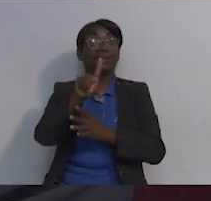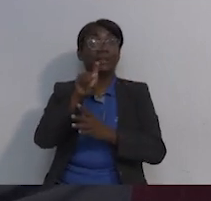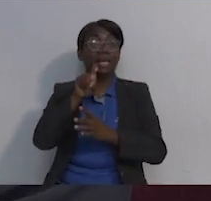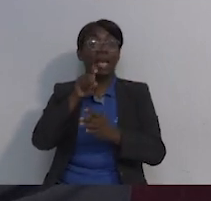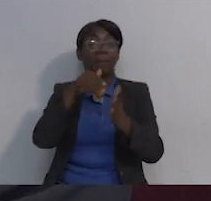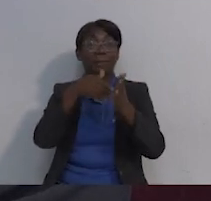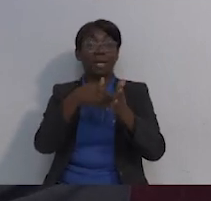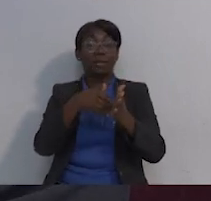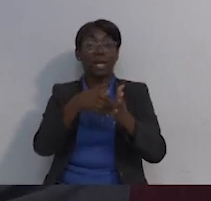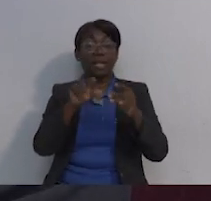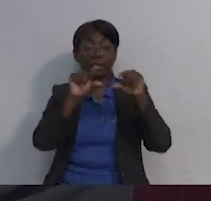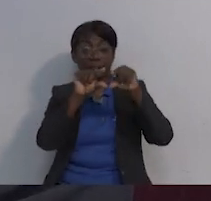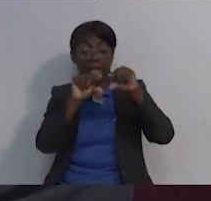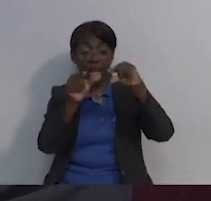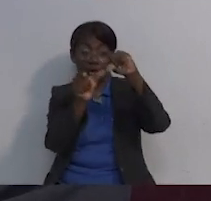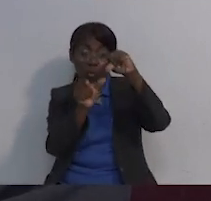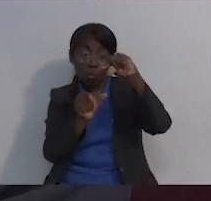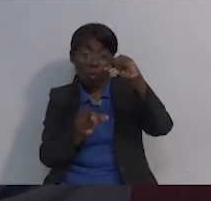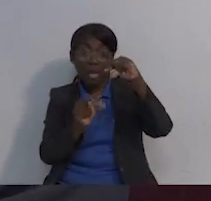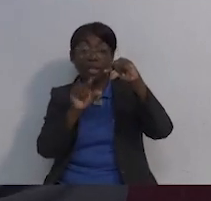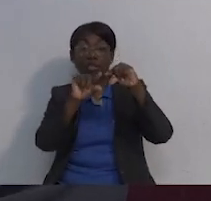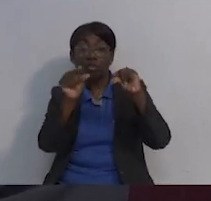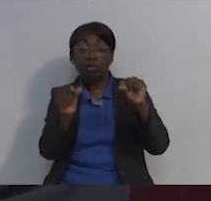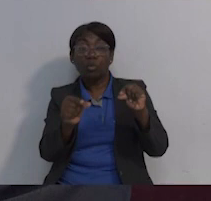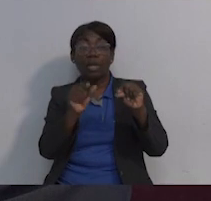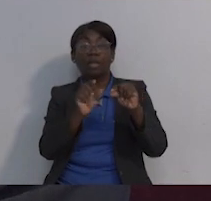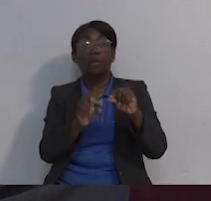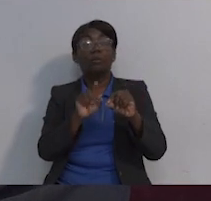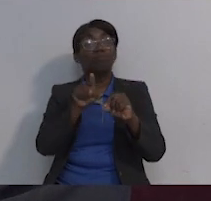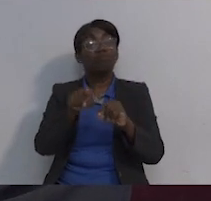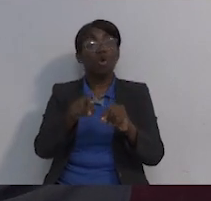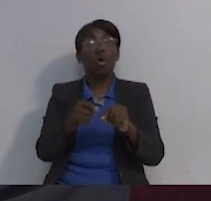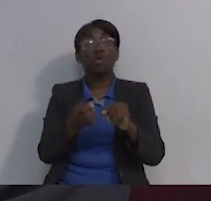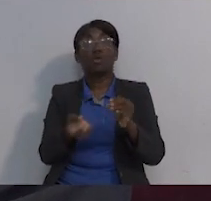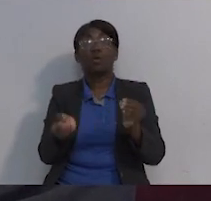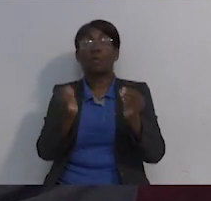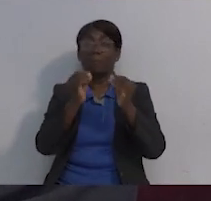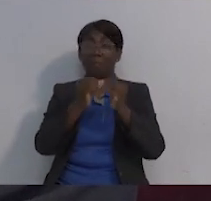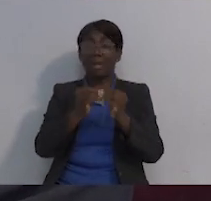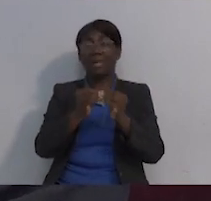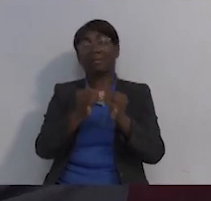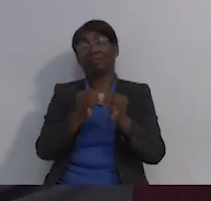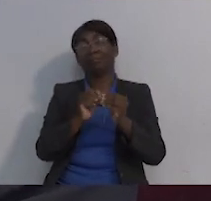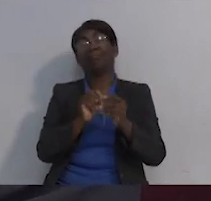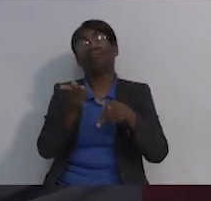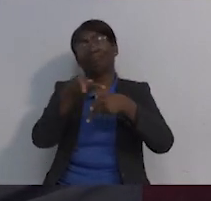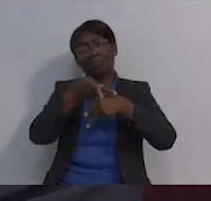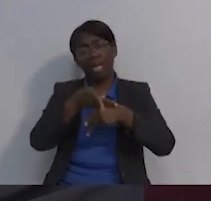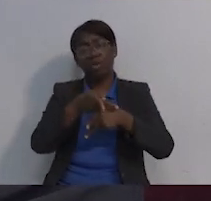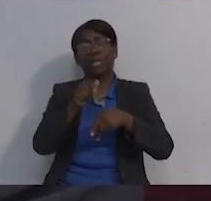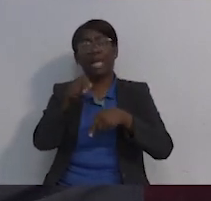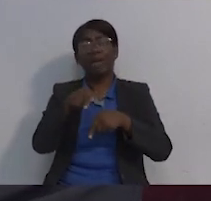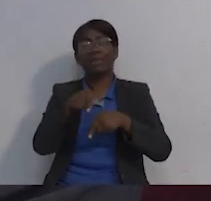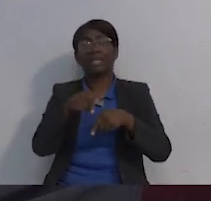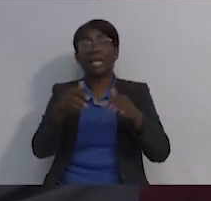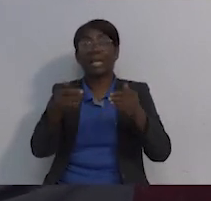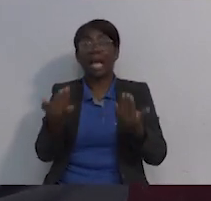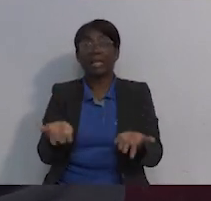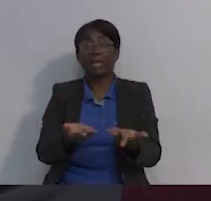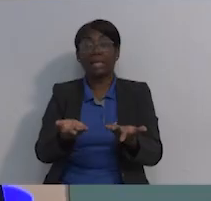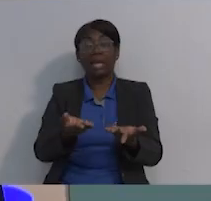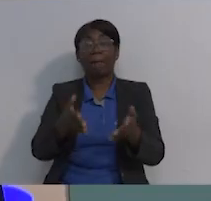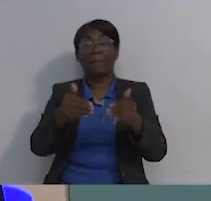mil, cáncer de cuello uterino, 38 por 100 mil, esos son los dos principales que nos afectan aquí a Panamá a la mujer.